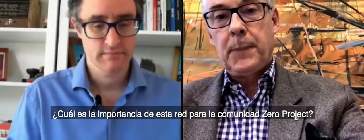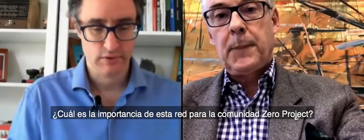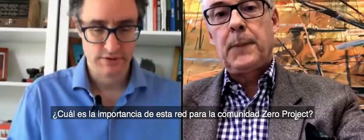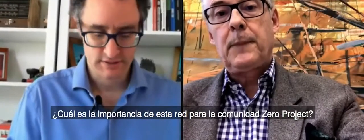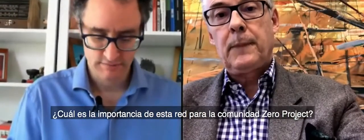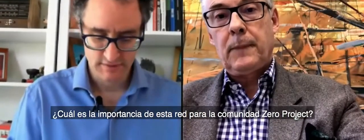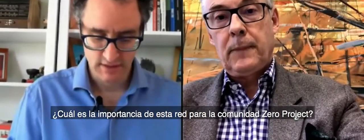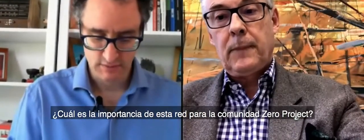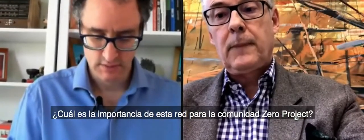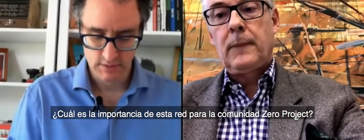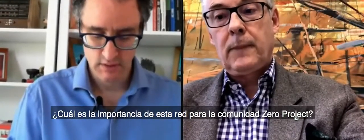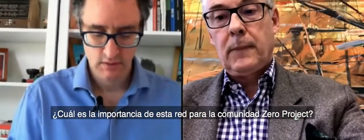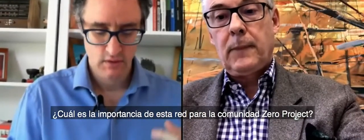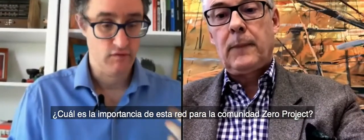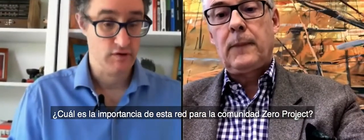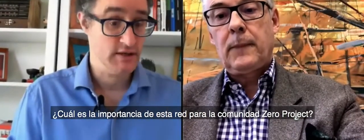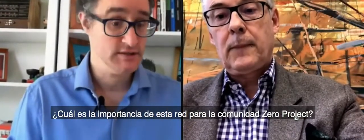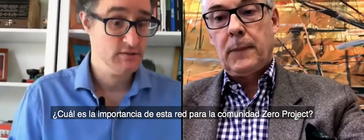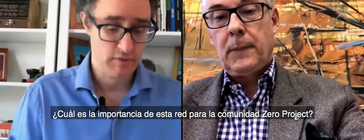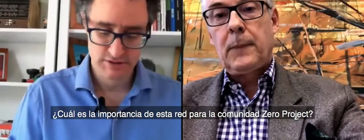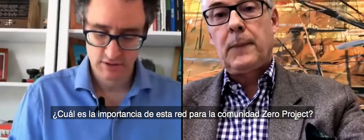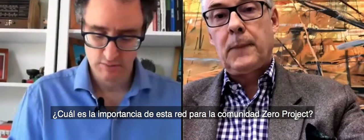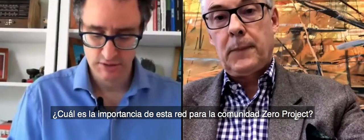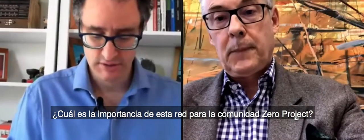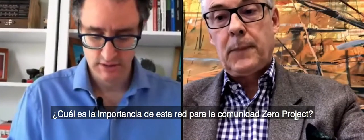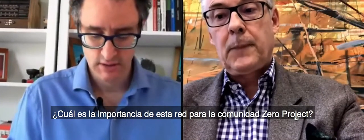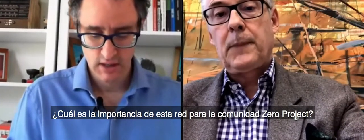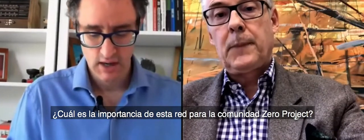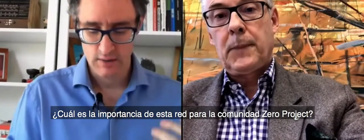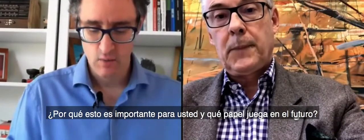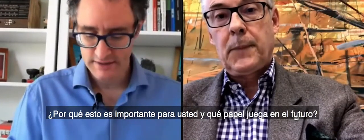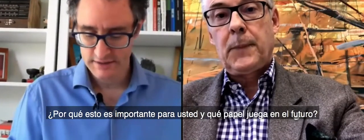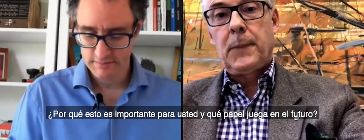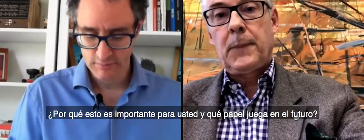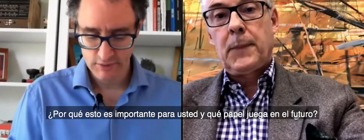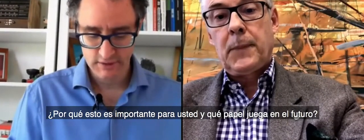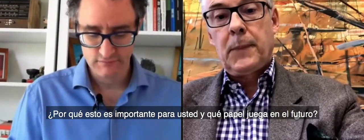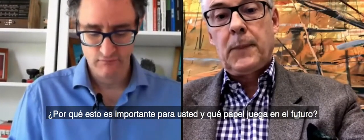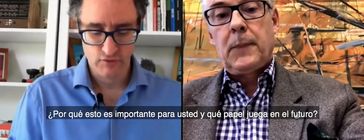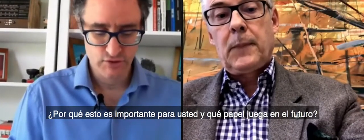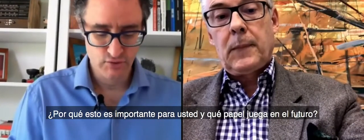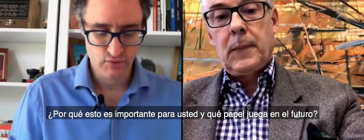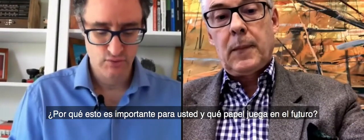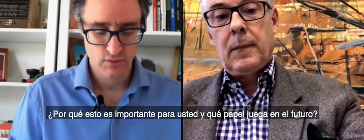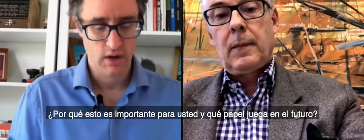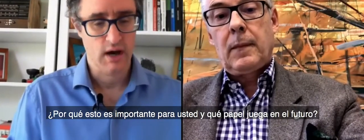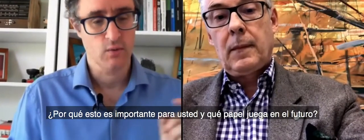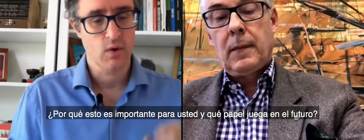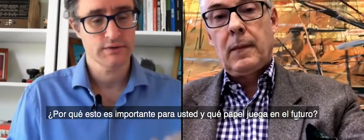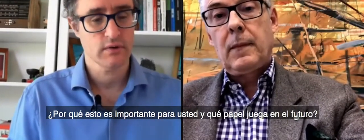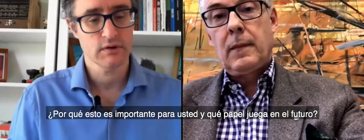What is the importance of this network for the Zero Project community? And why is it important for you